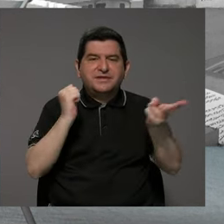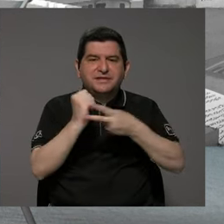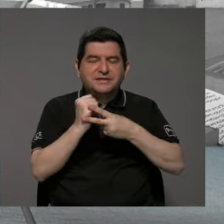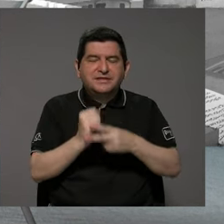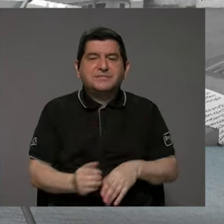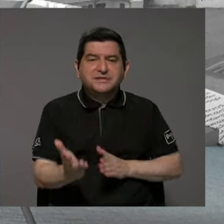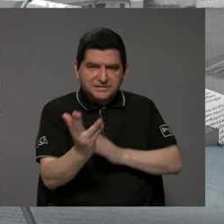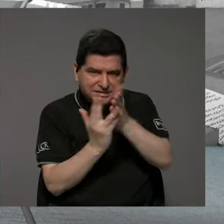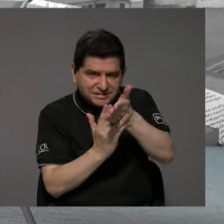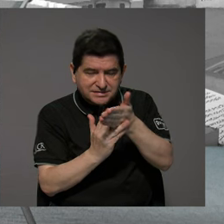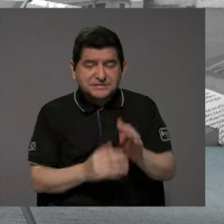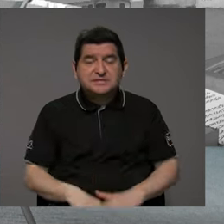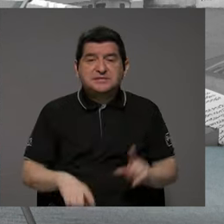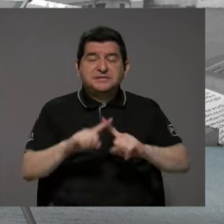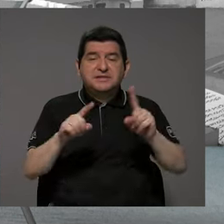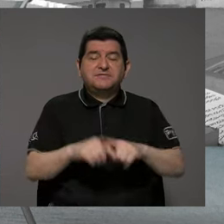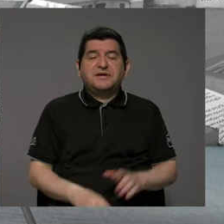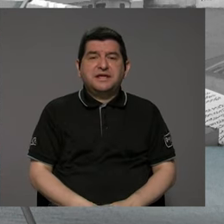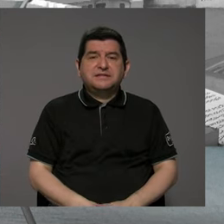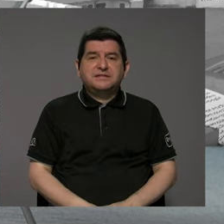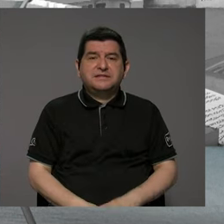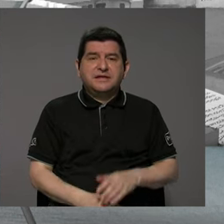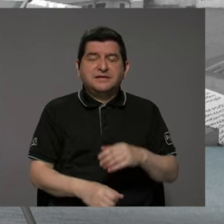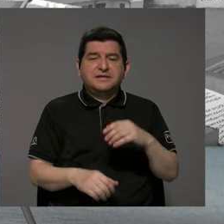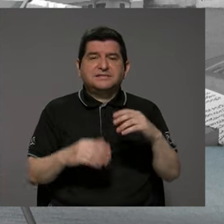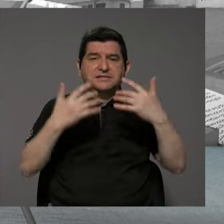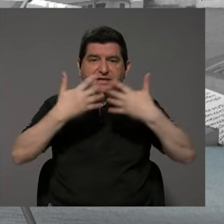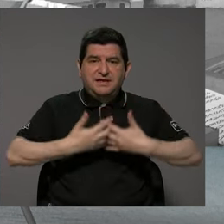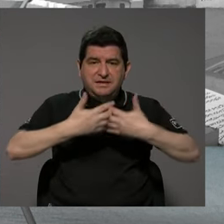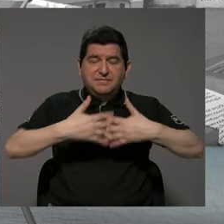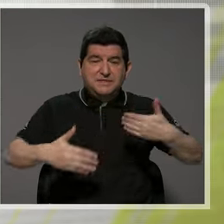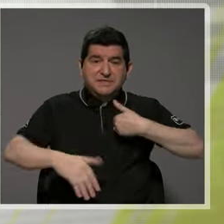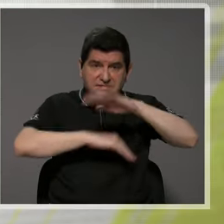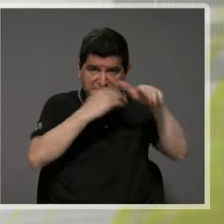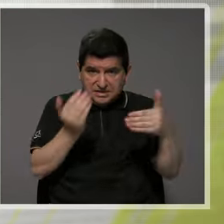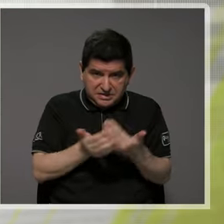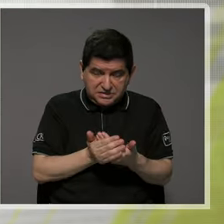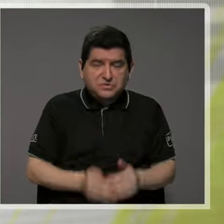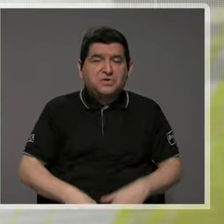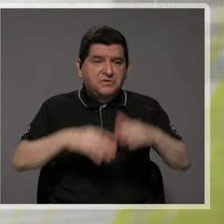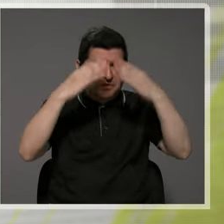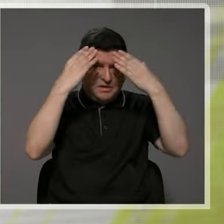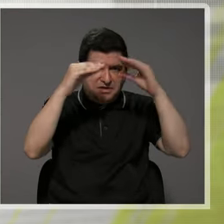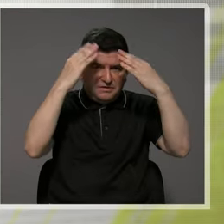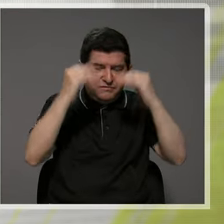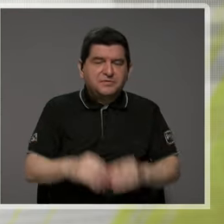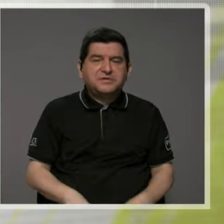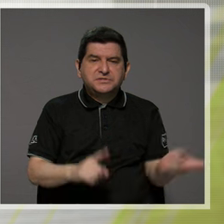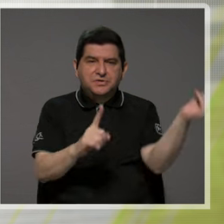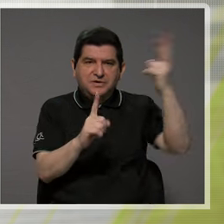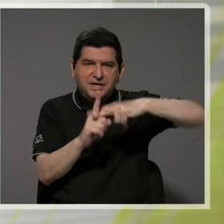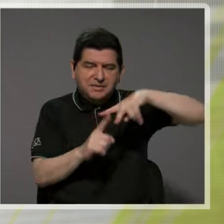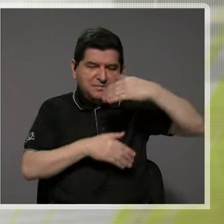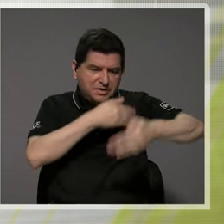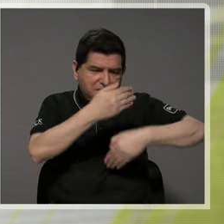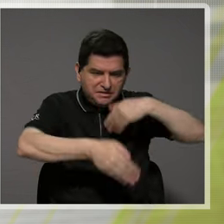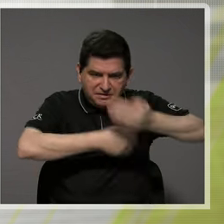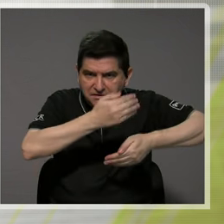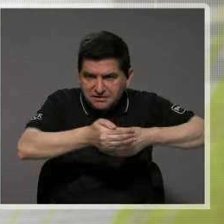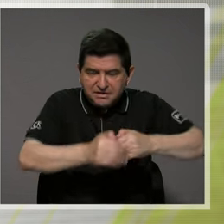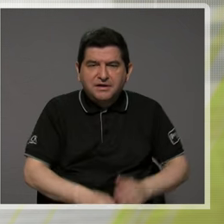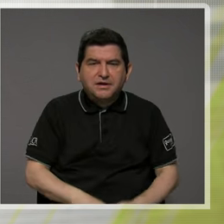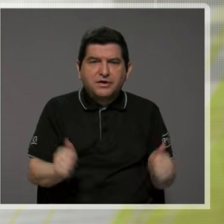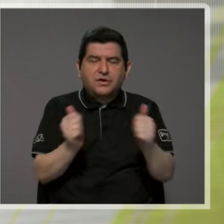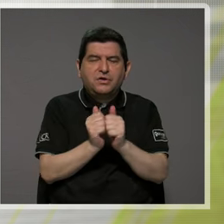¿verdad? Porque puede ser que los operadores tengan toda la instrucción para poder realizar el proceso y lo que sea, ¿verdad?